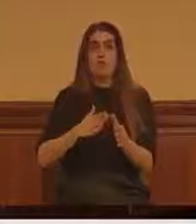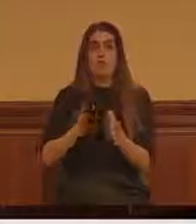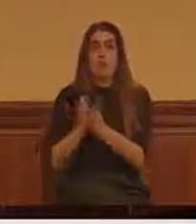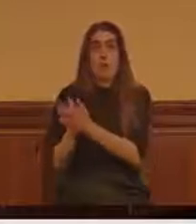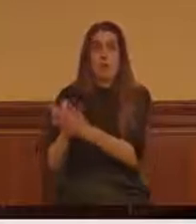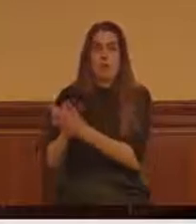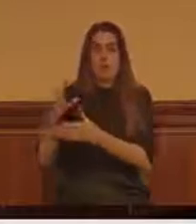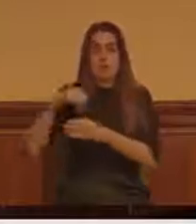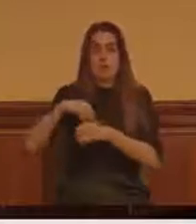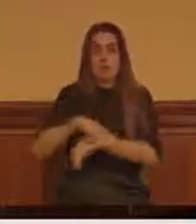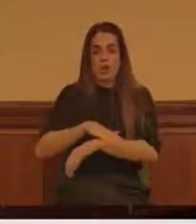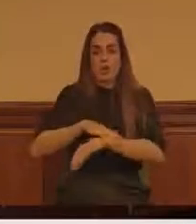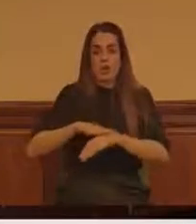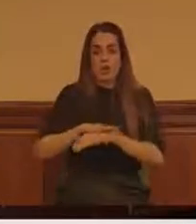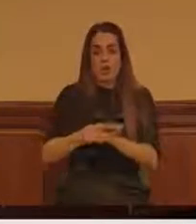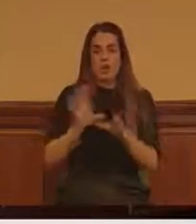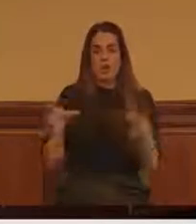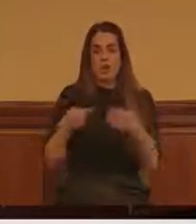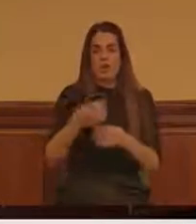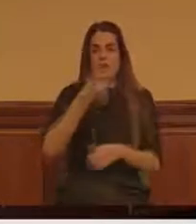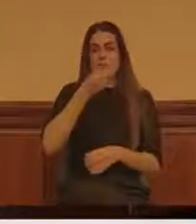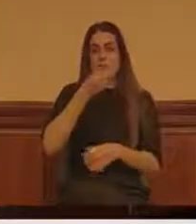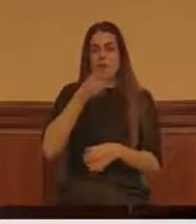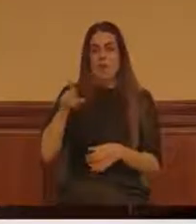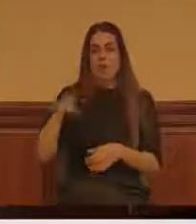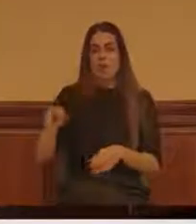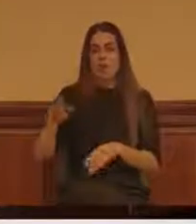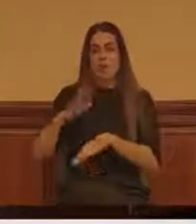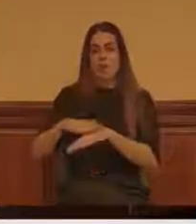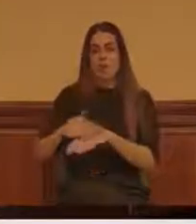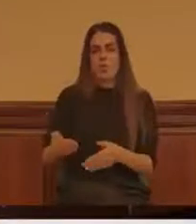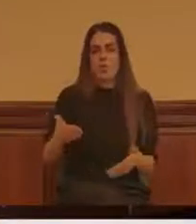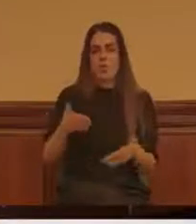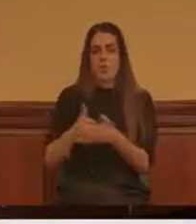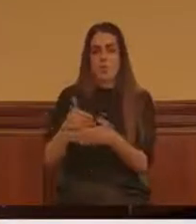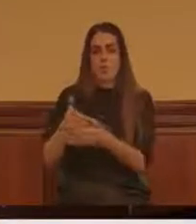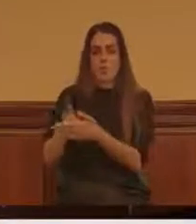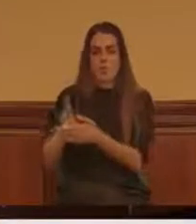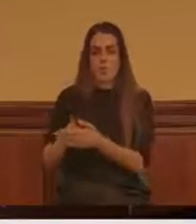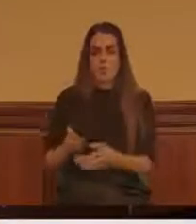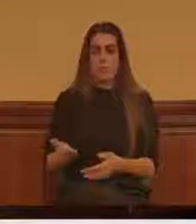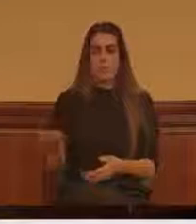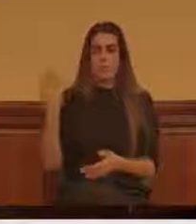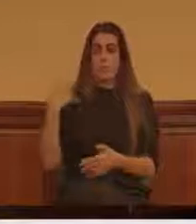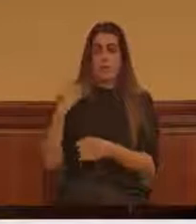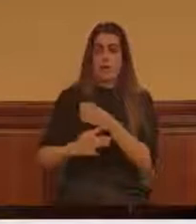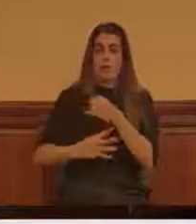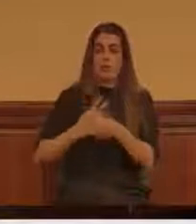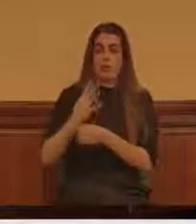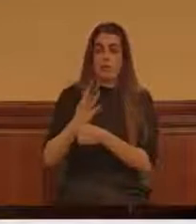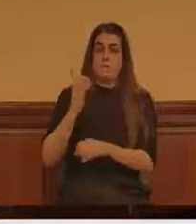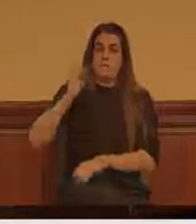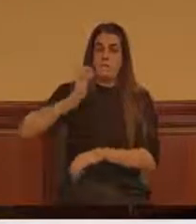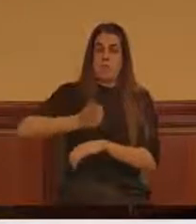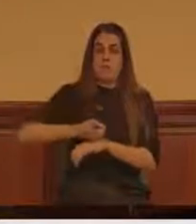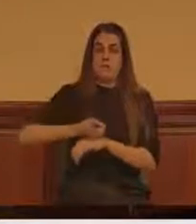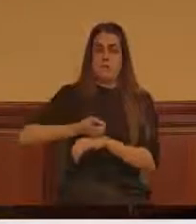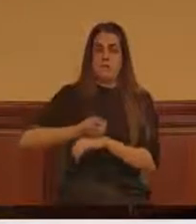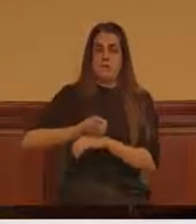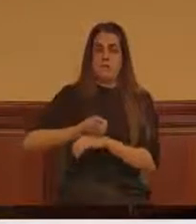gobierno del Partido Socialista. Del mandato anterior, para ponerles un poco a ustedes en